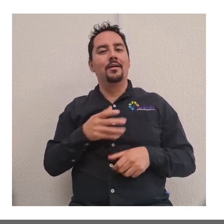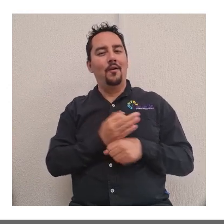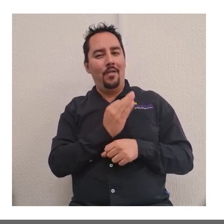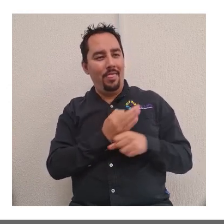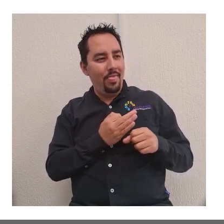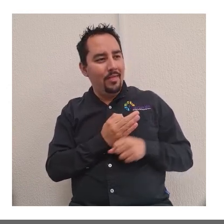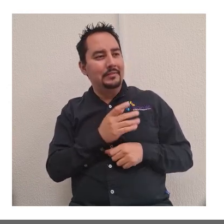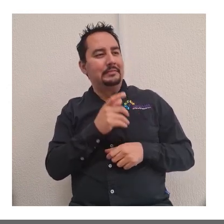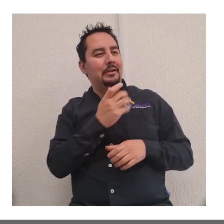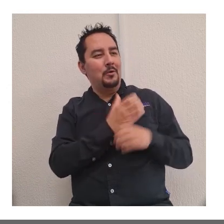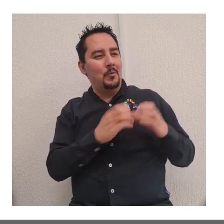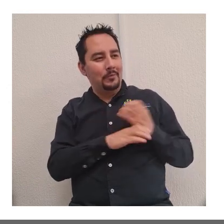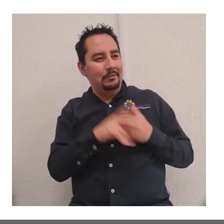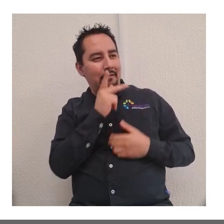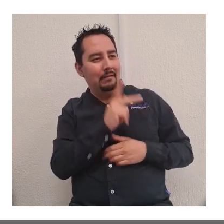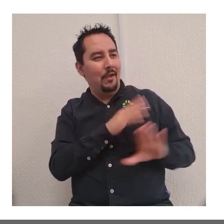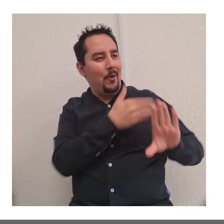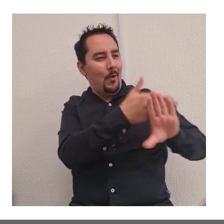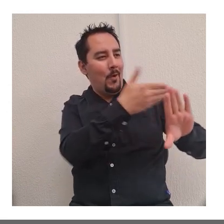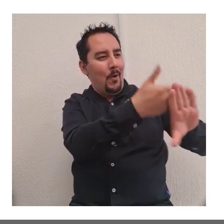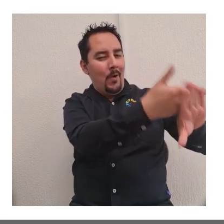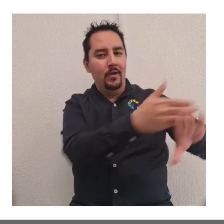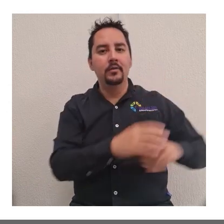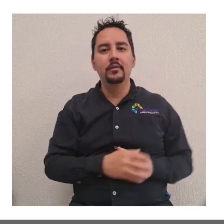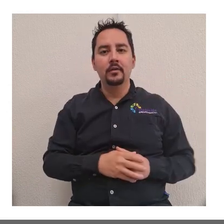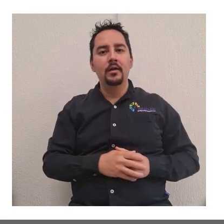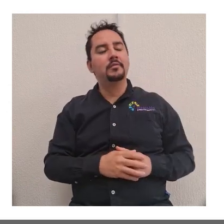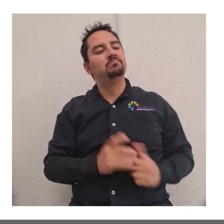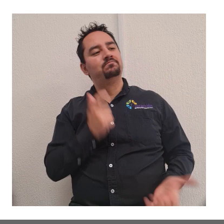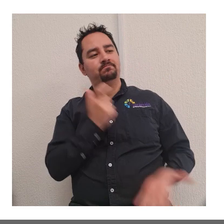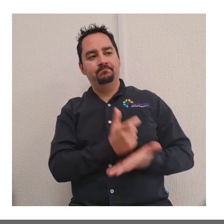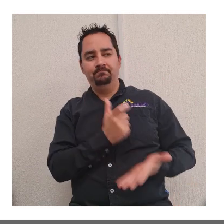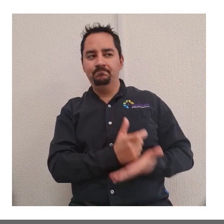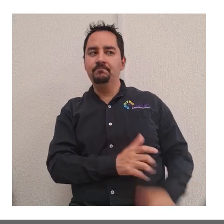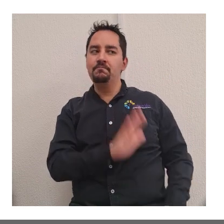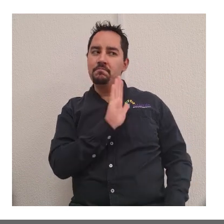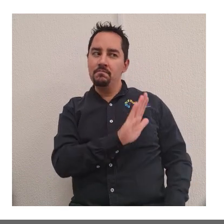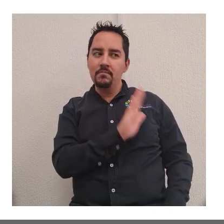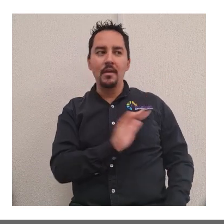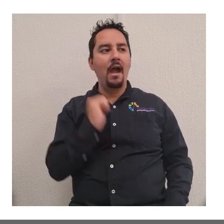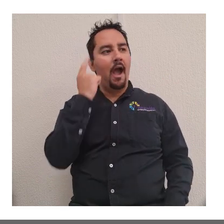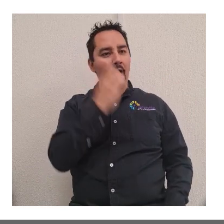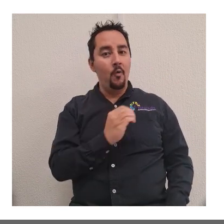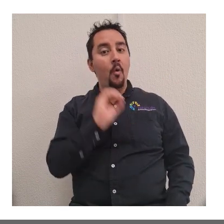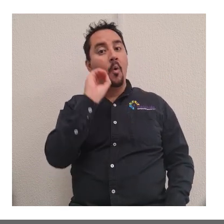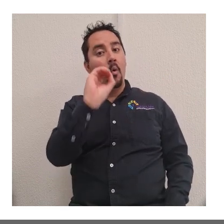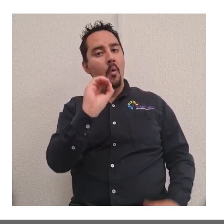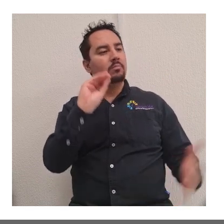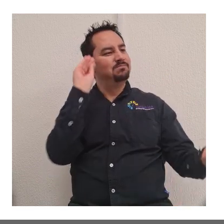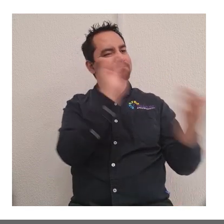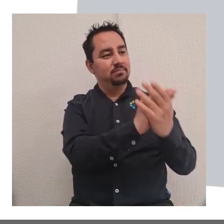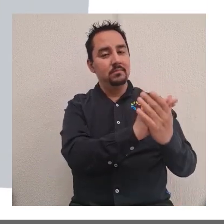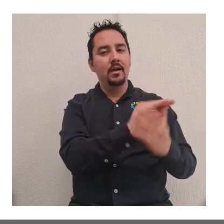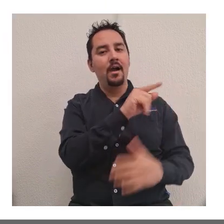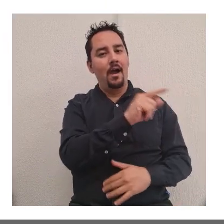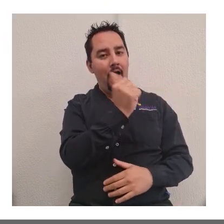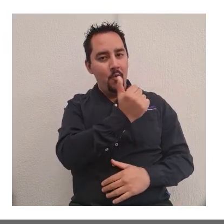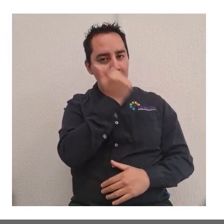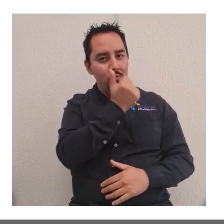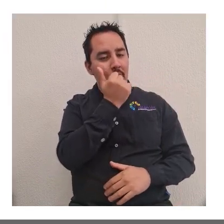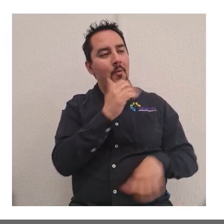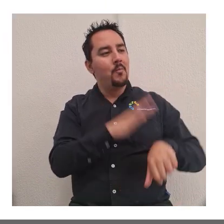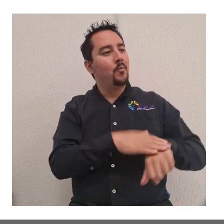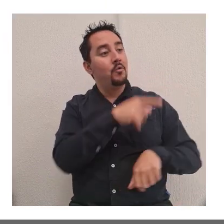ofensivas o discriminatorias. Intimidar, amedrentar, amenazar o ignorar a un estudiante de